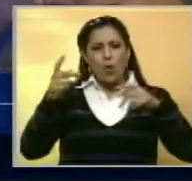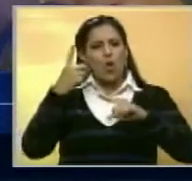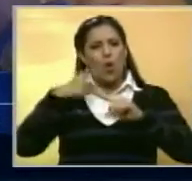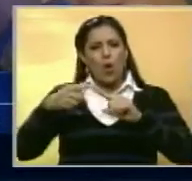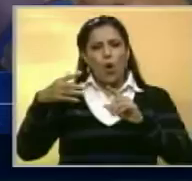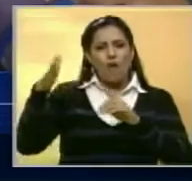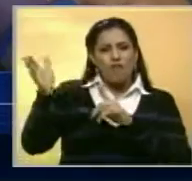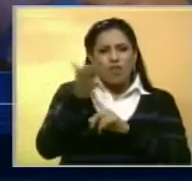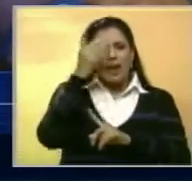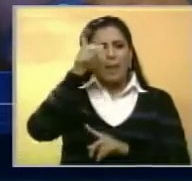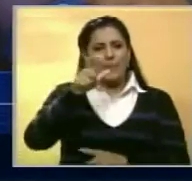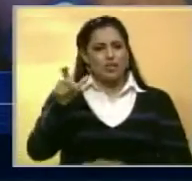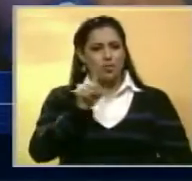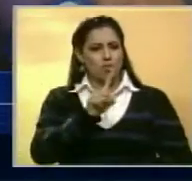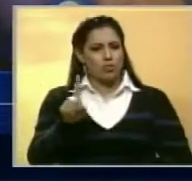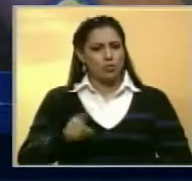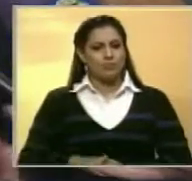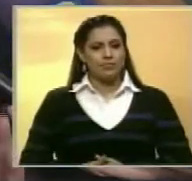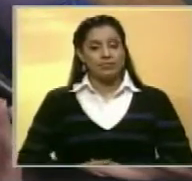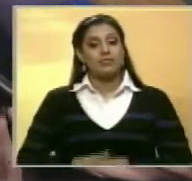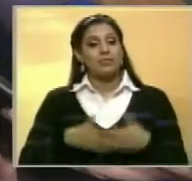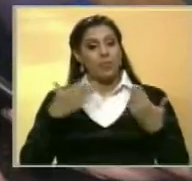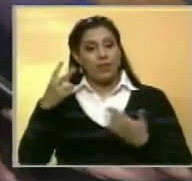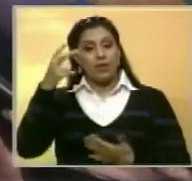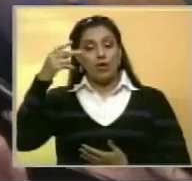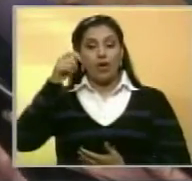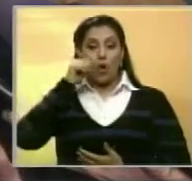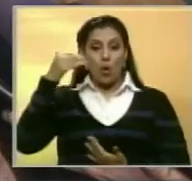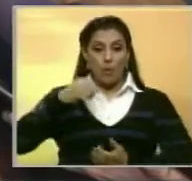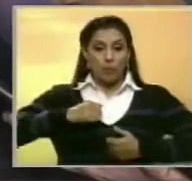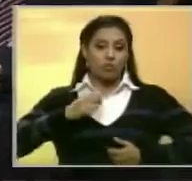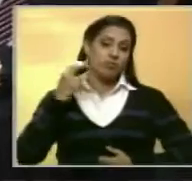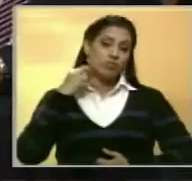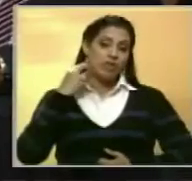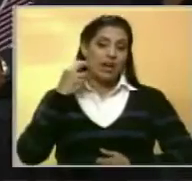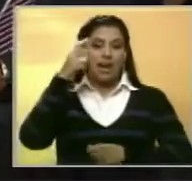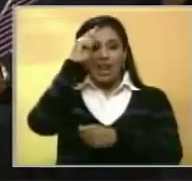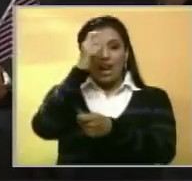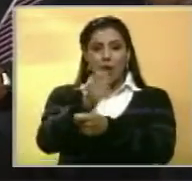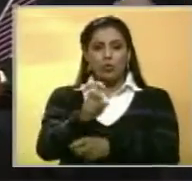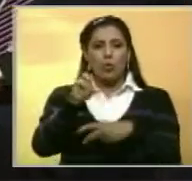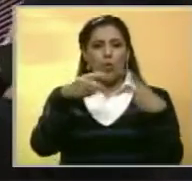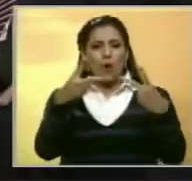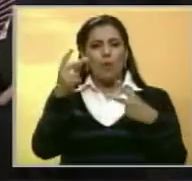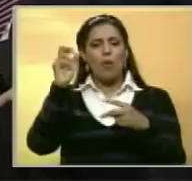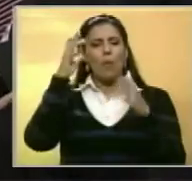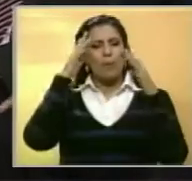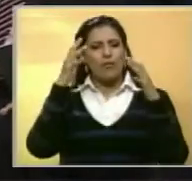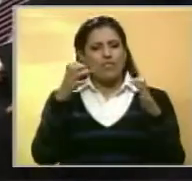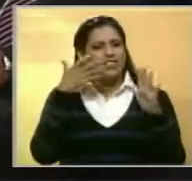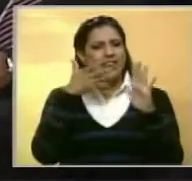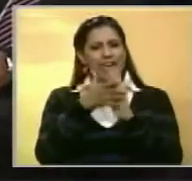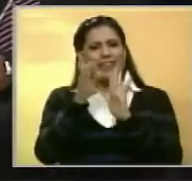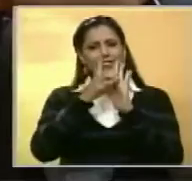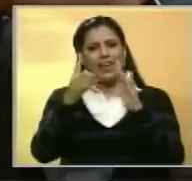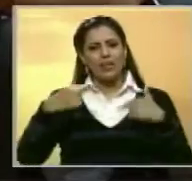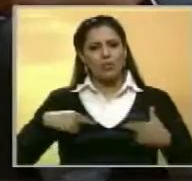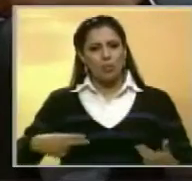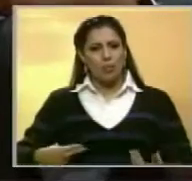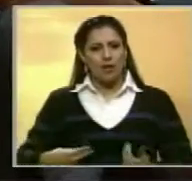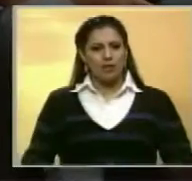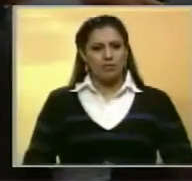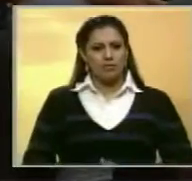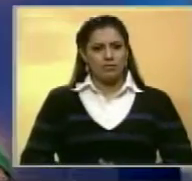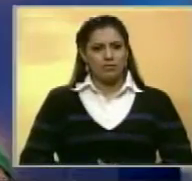sea repelida con armas de fuego. Tarek William Saab participó en la graduación de nuevos 190 profesionales en materia de derechos humanos.